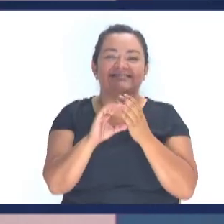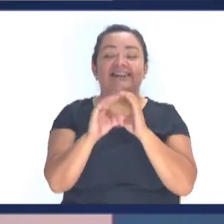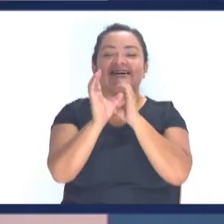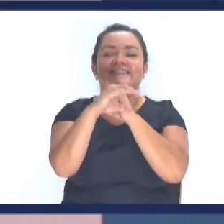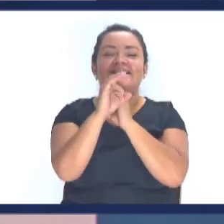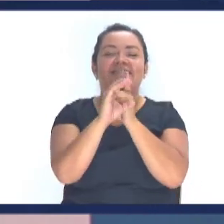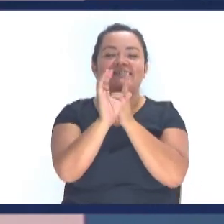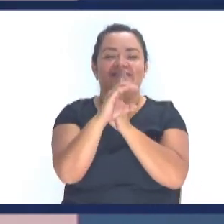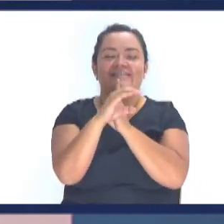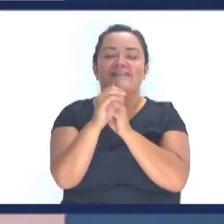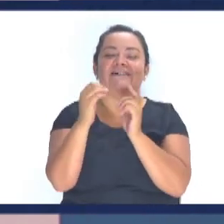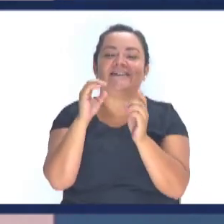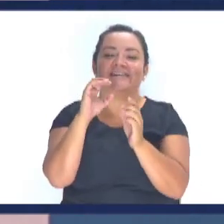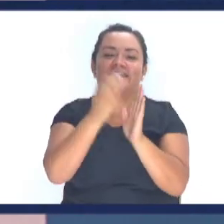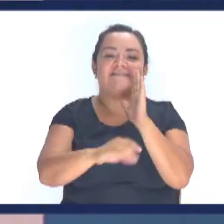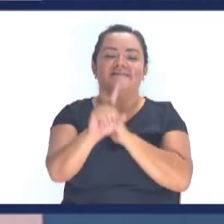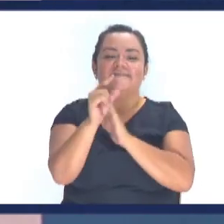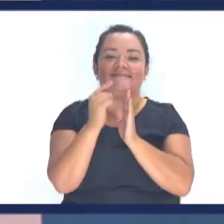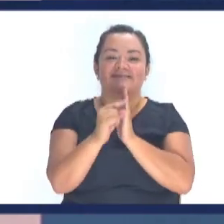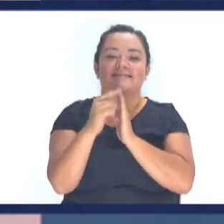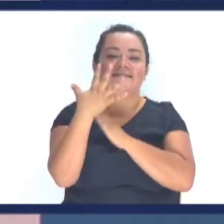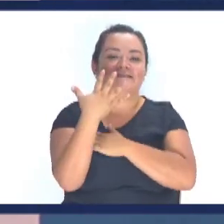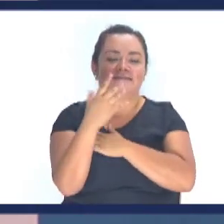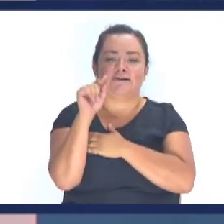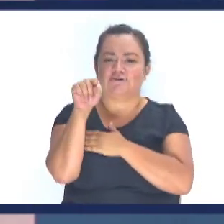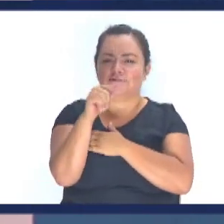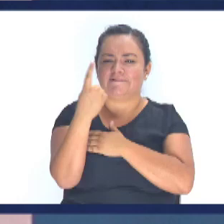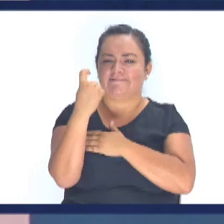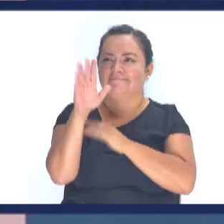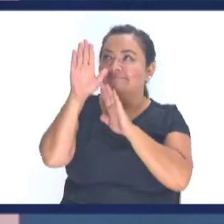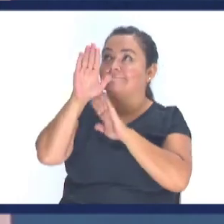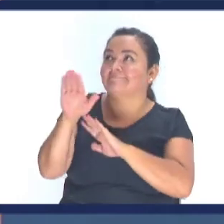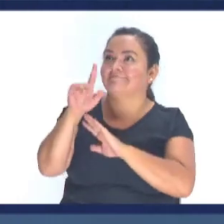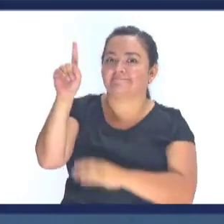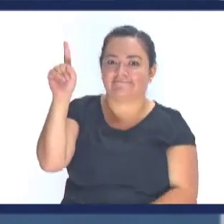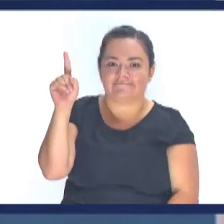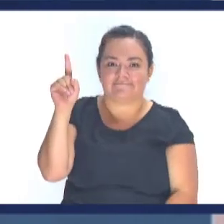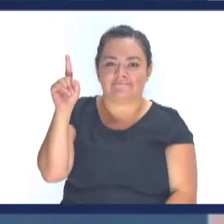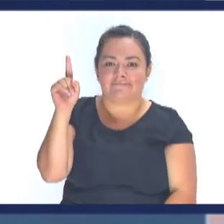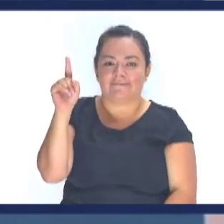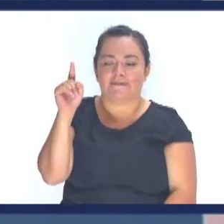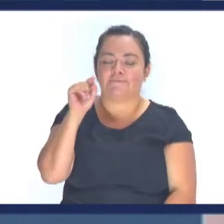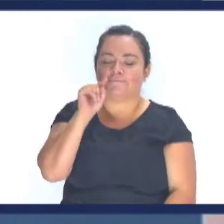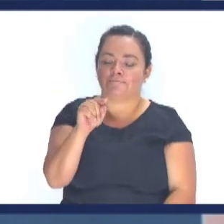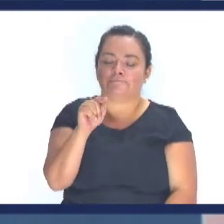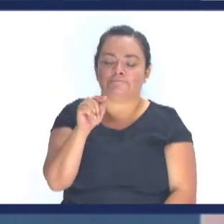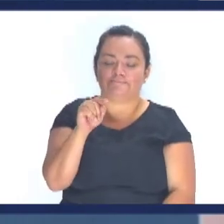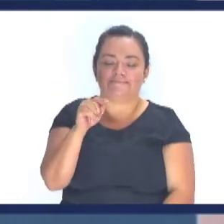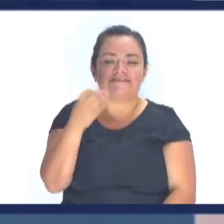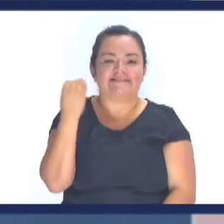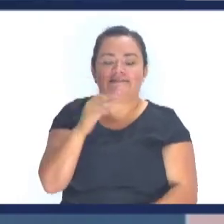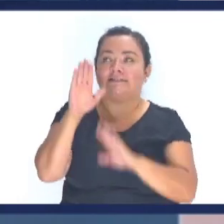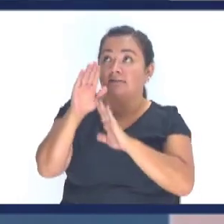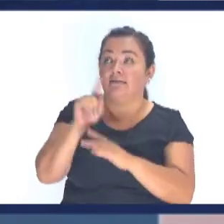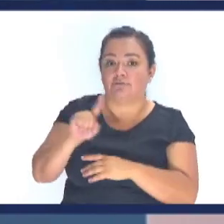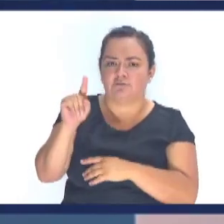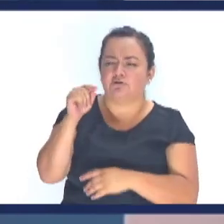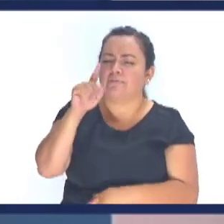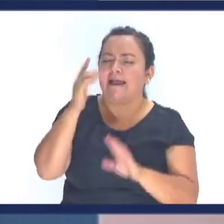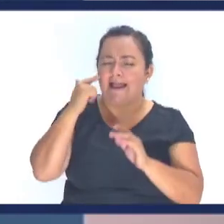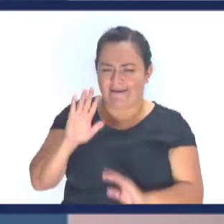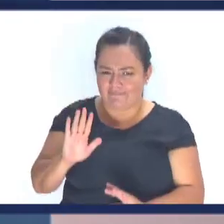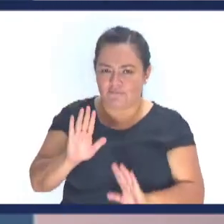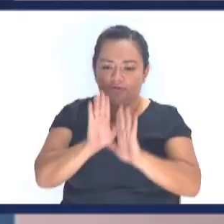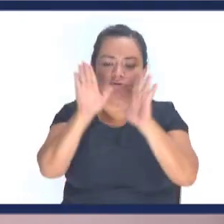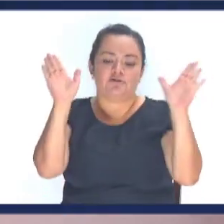dice ay adoramos al mismo Dios No, no querido si tú no adoras a Jesús tú no adoras al mismo Dios Si para ti Jesús